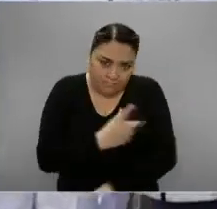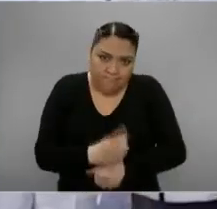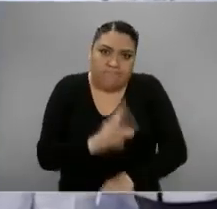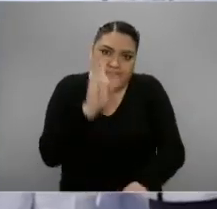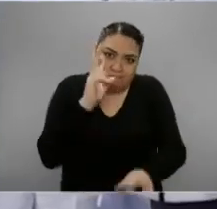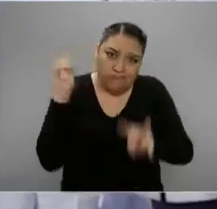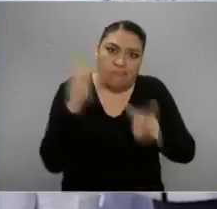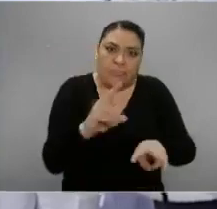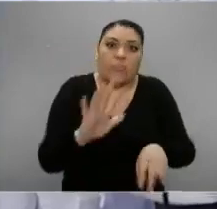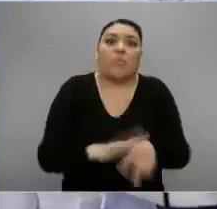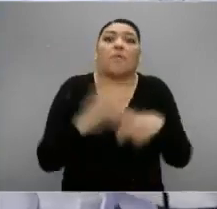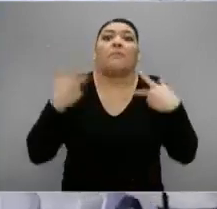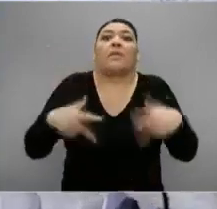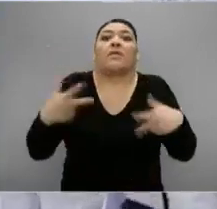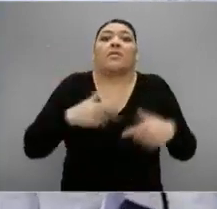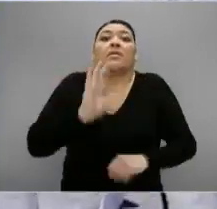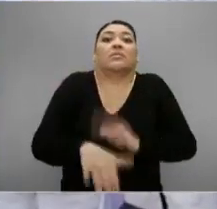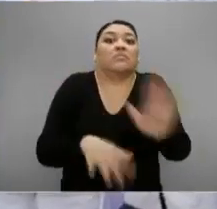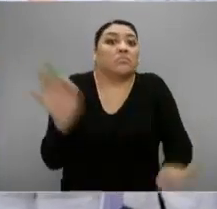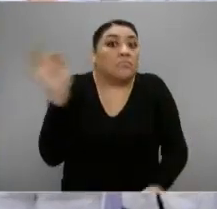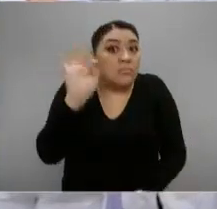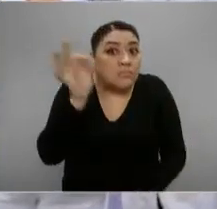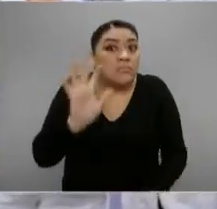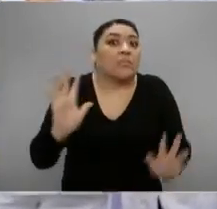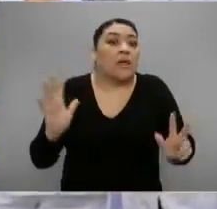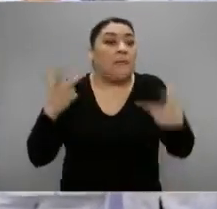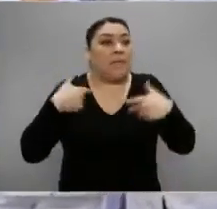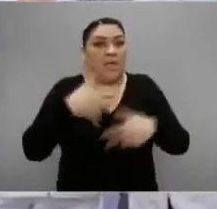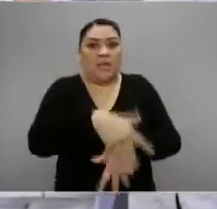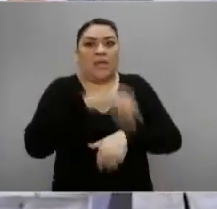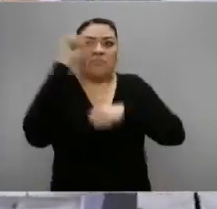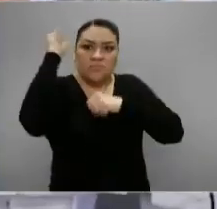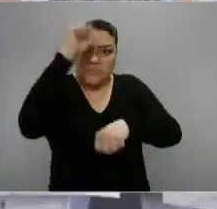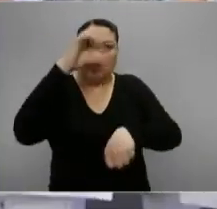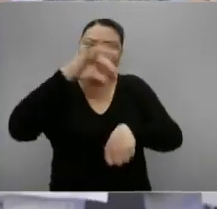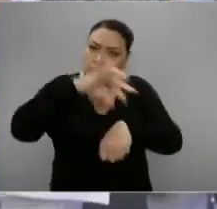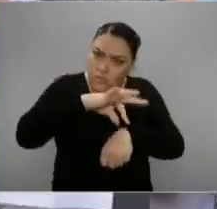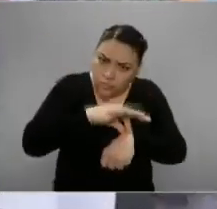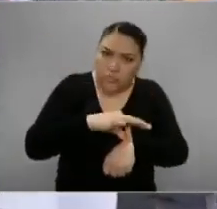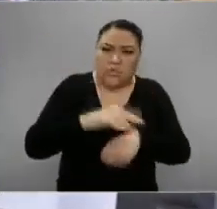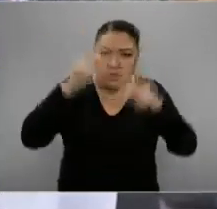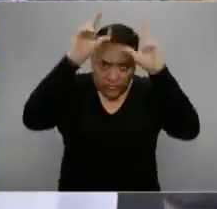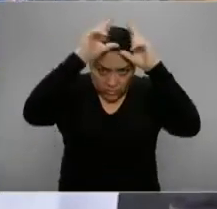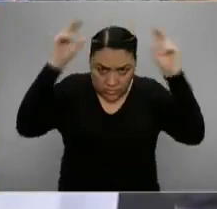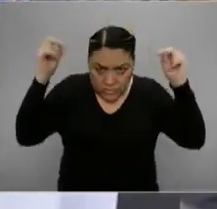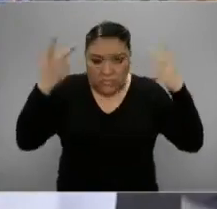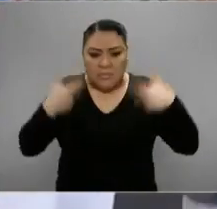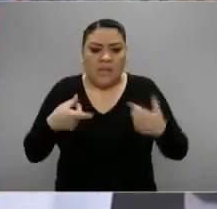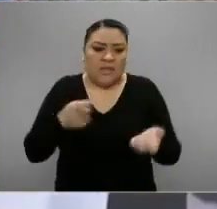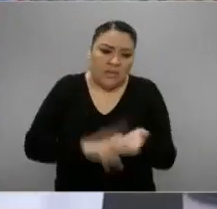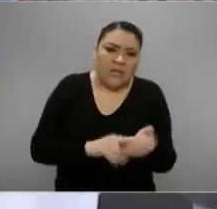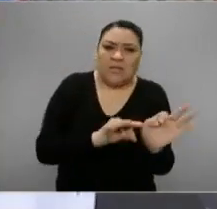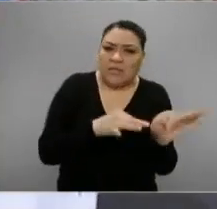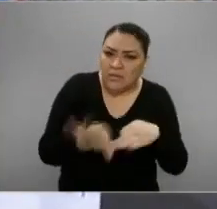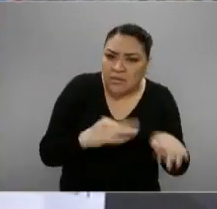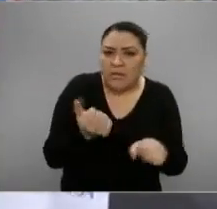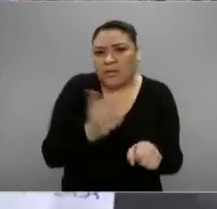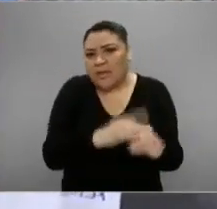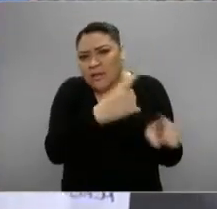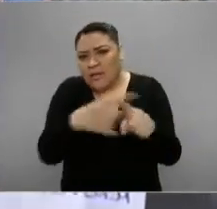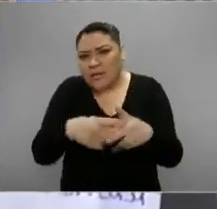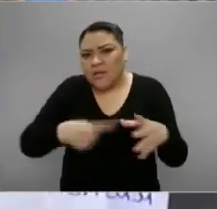porque hay vidas en juego. Y la gente protesta, tanto médicos como enfermeras, trabajadores administrativos,